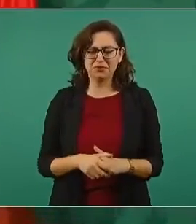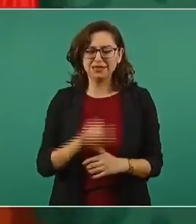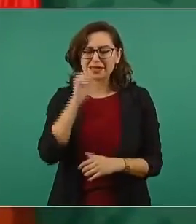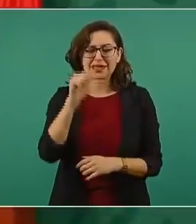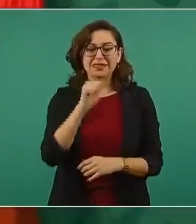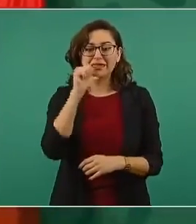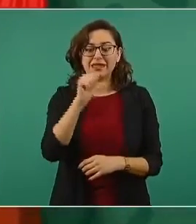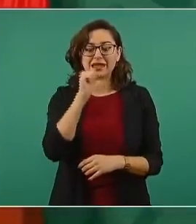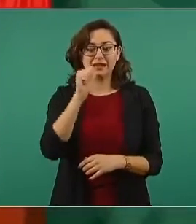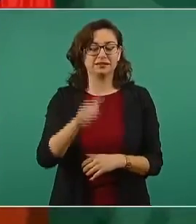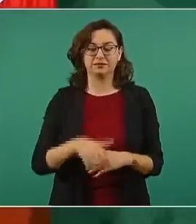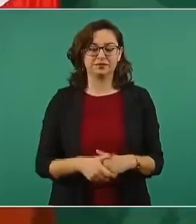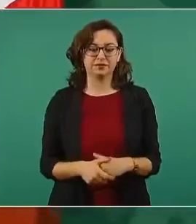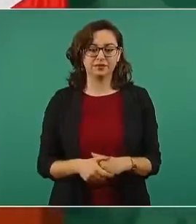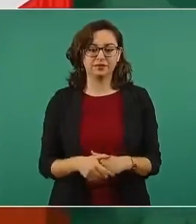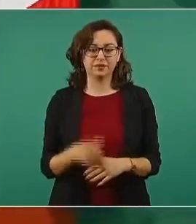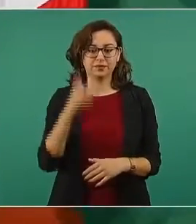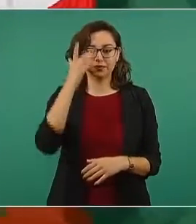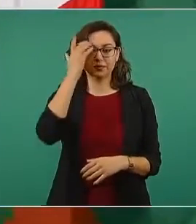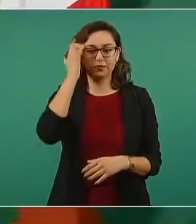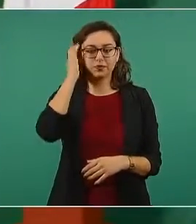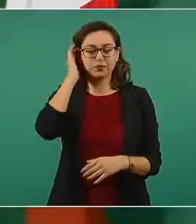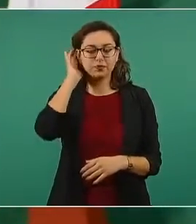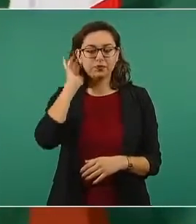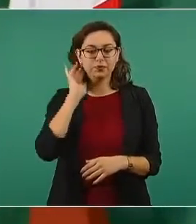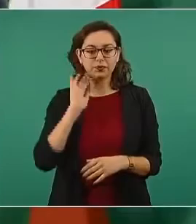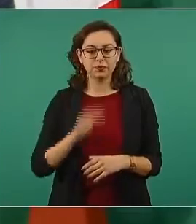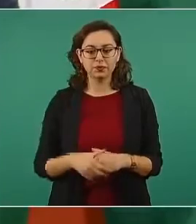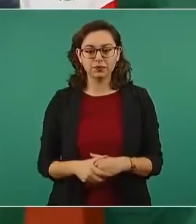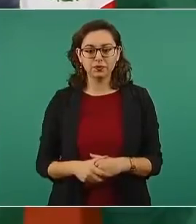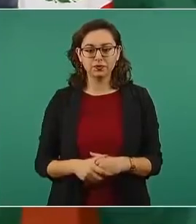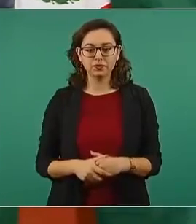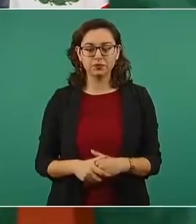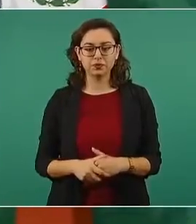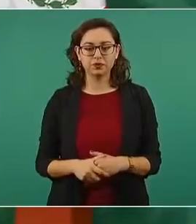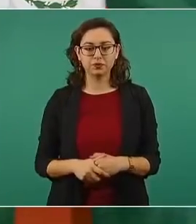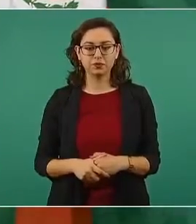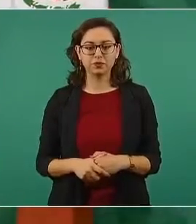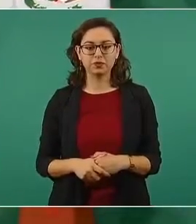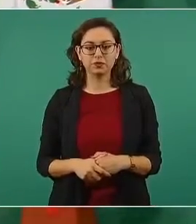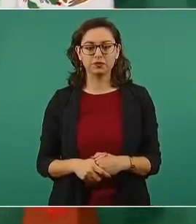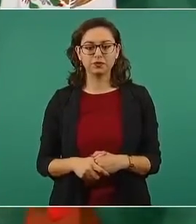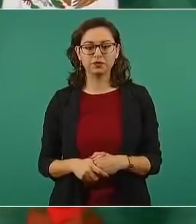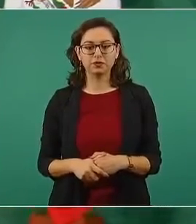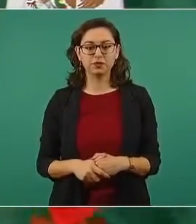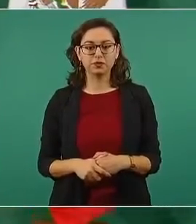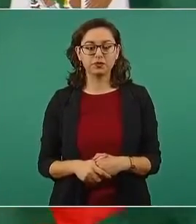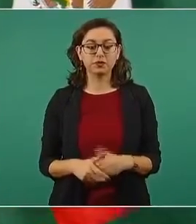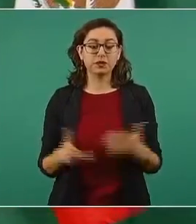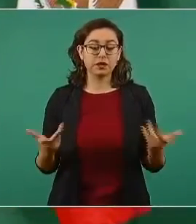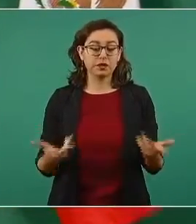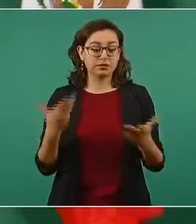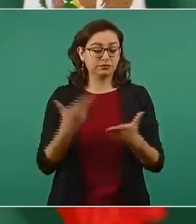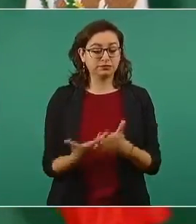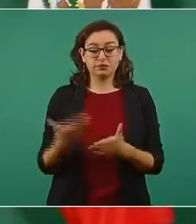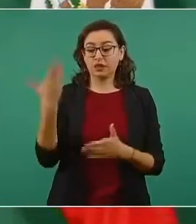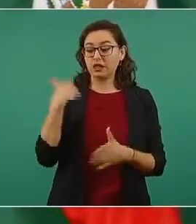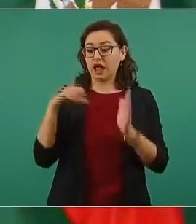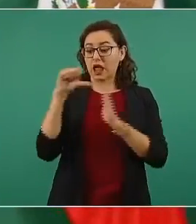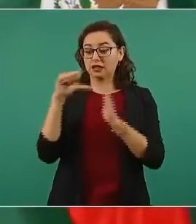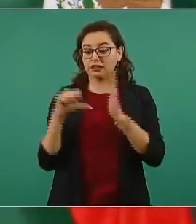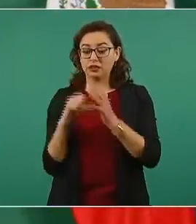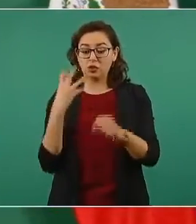Cuando se hizo una reforma al artículo cuarto